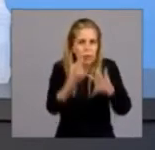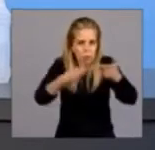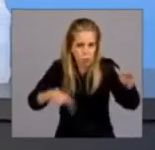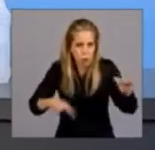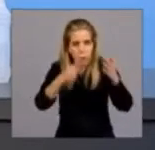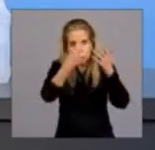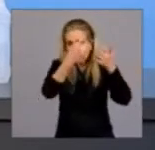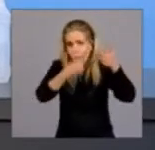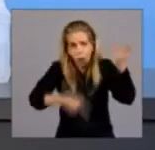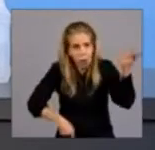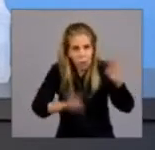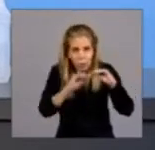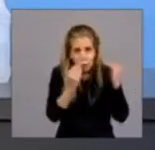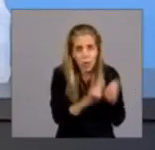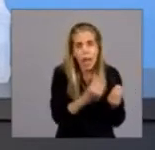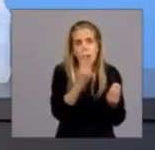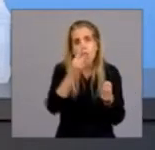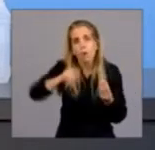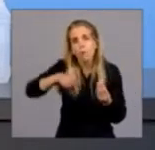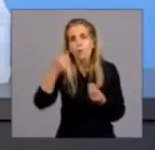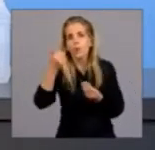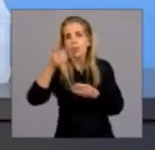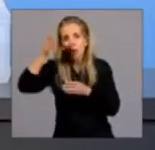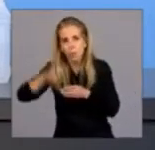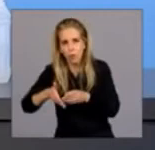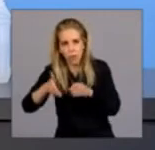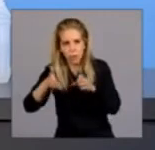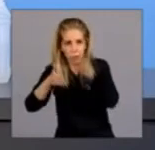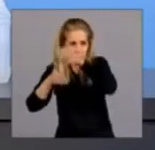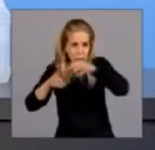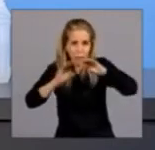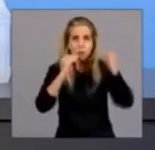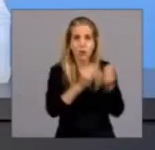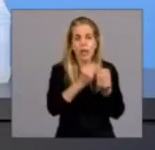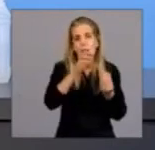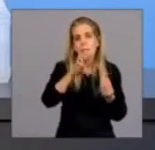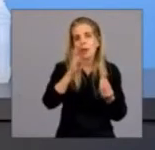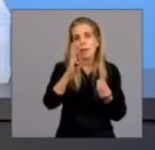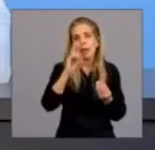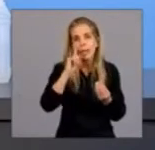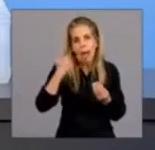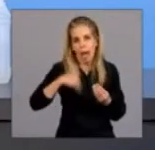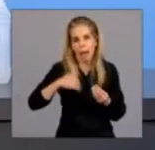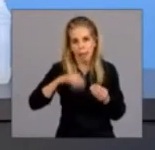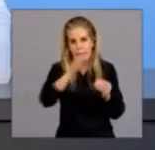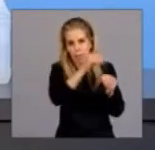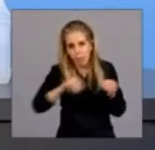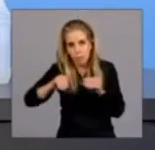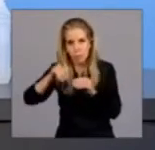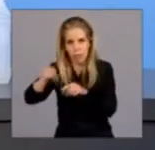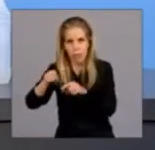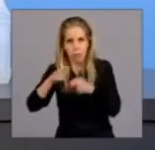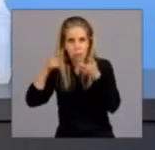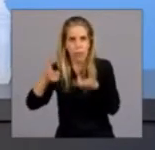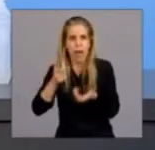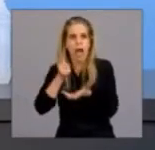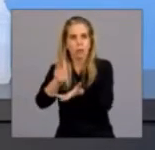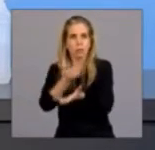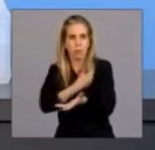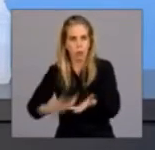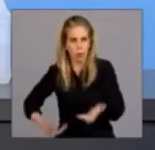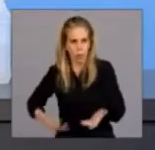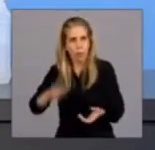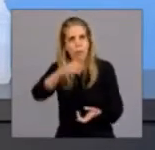significado 2.6% del PBI argentino. Es para que todos también entendamos el